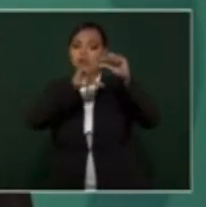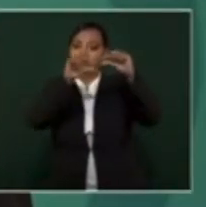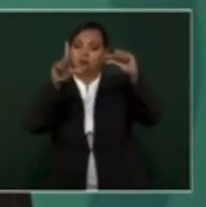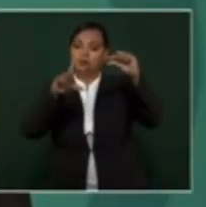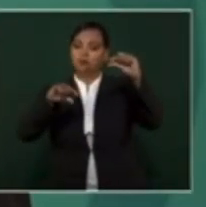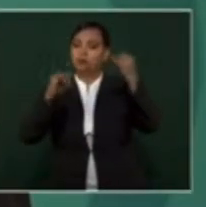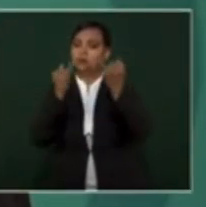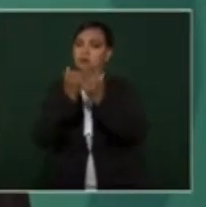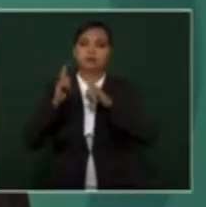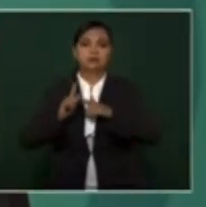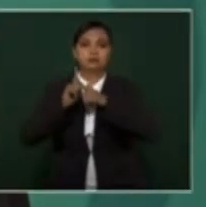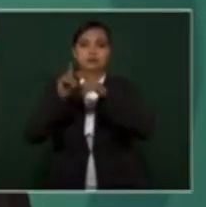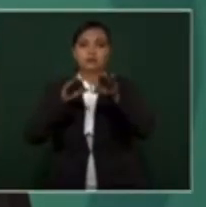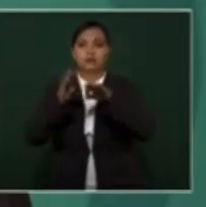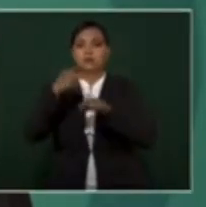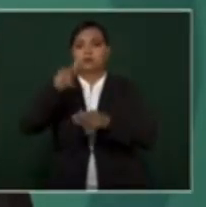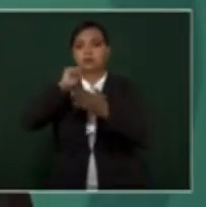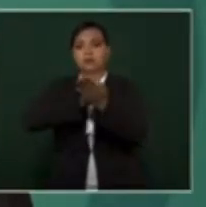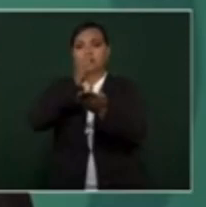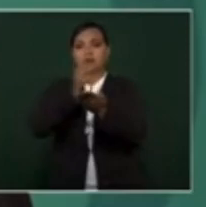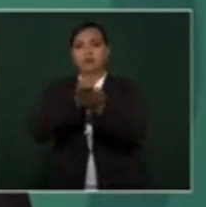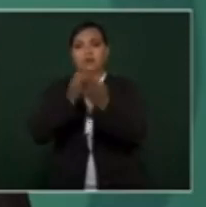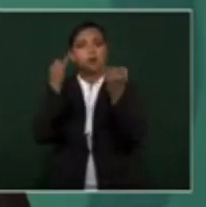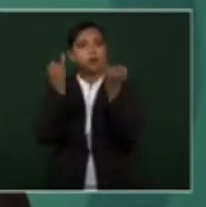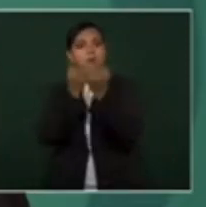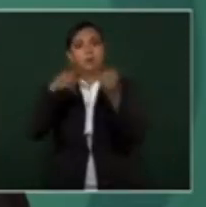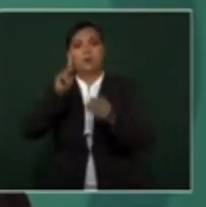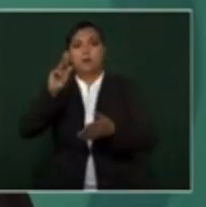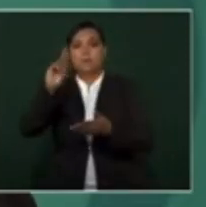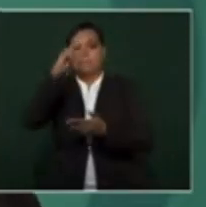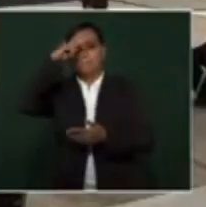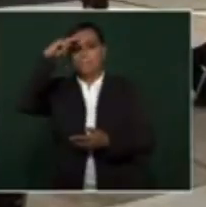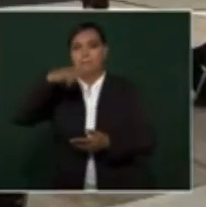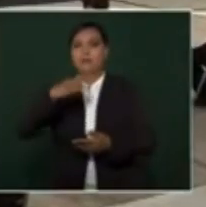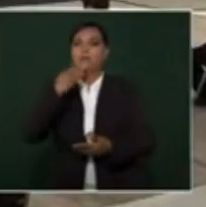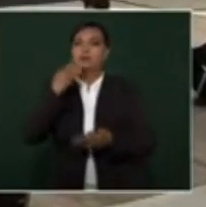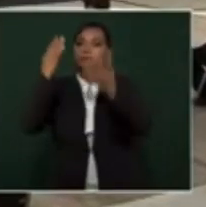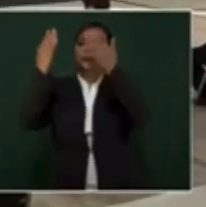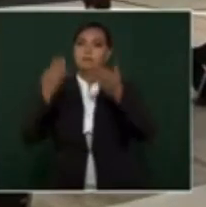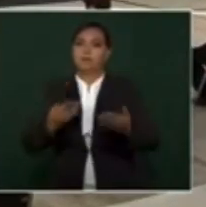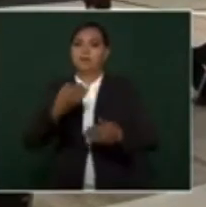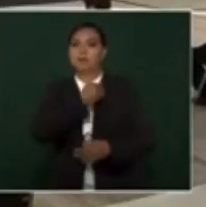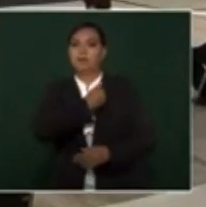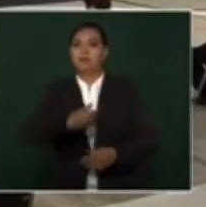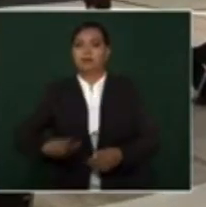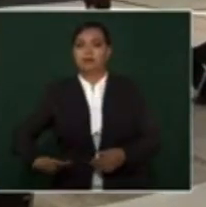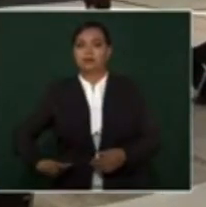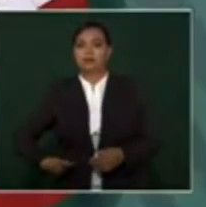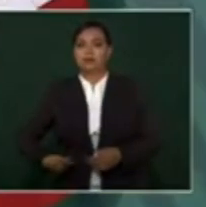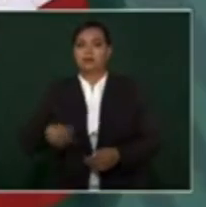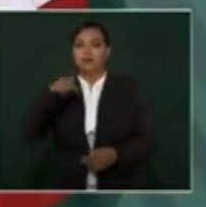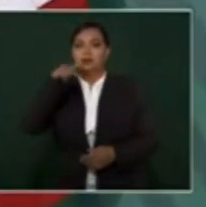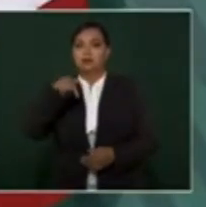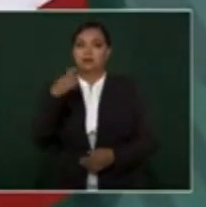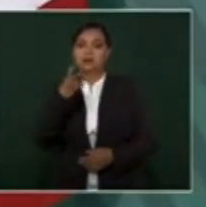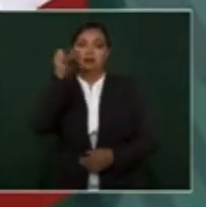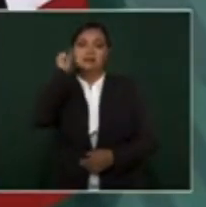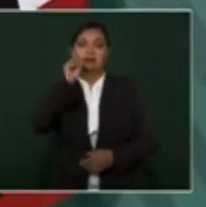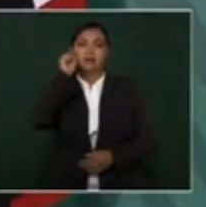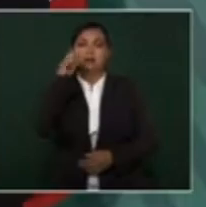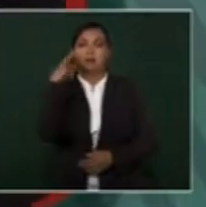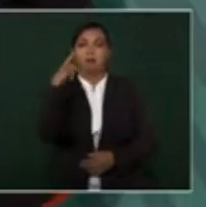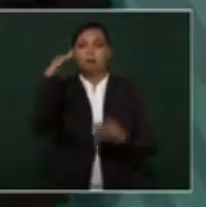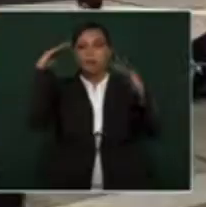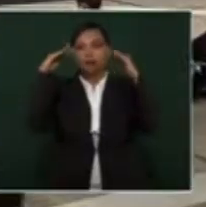trabajar por Tamaulipas y por México. Bienvenido, presidenta, presidente, esta es siempre su casa.